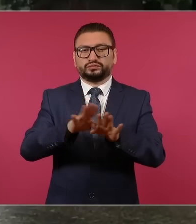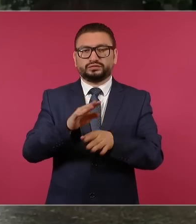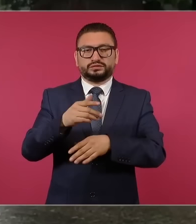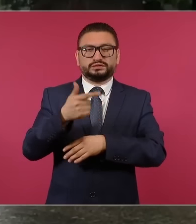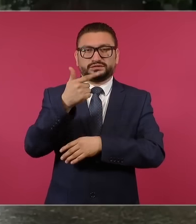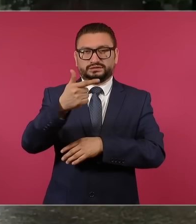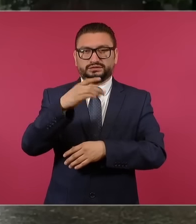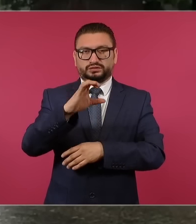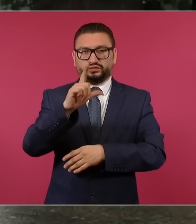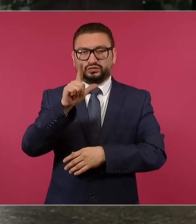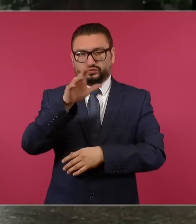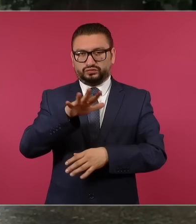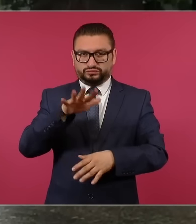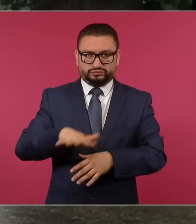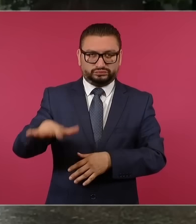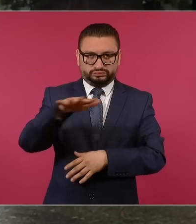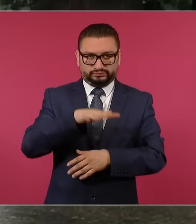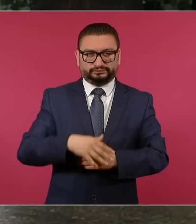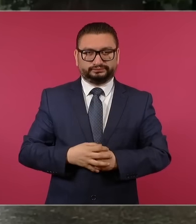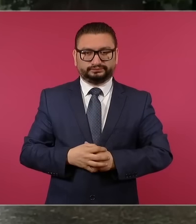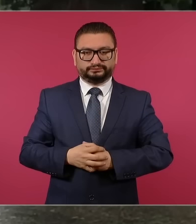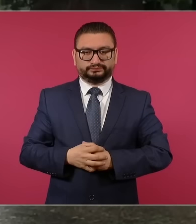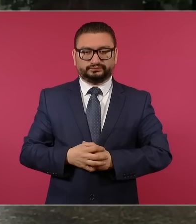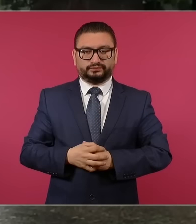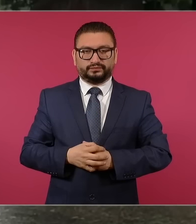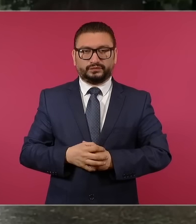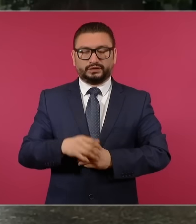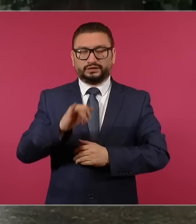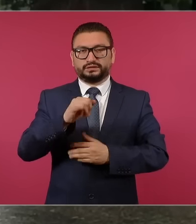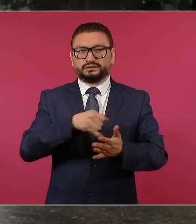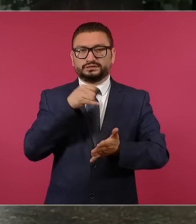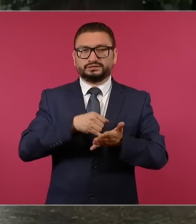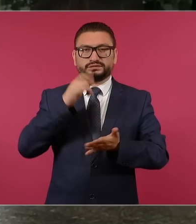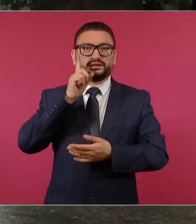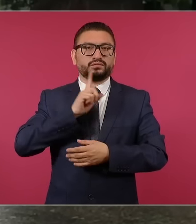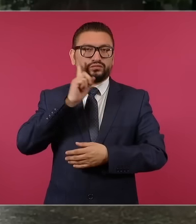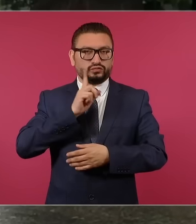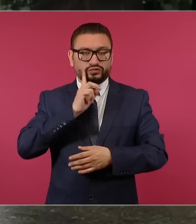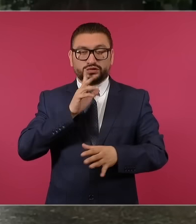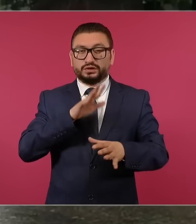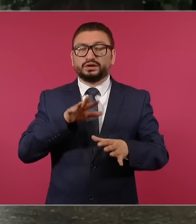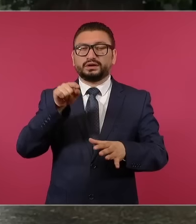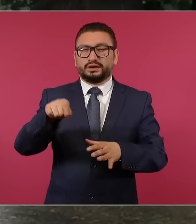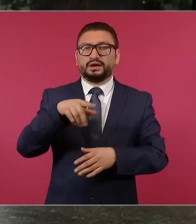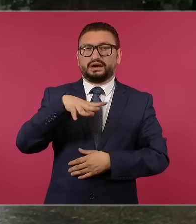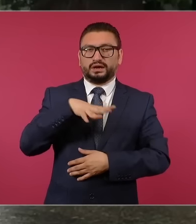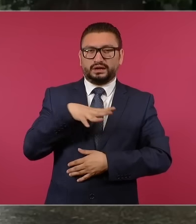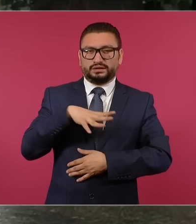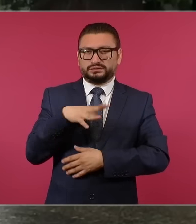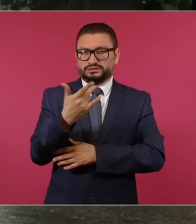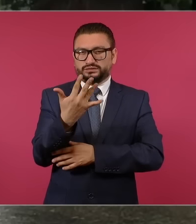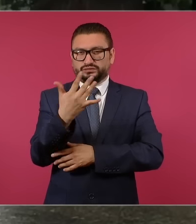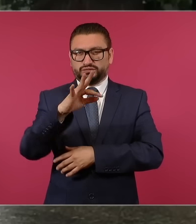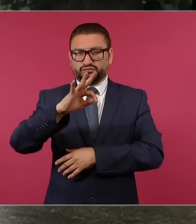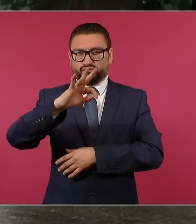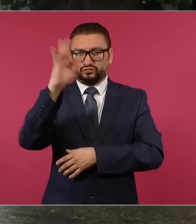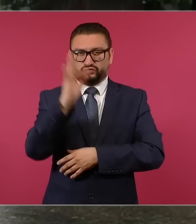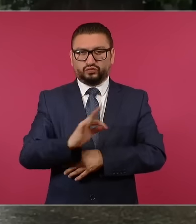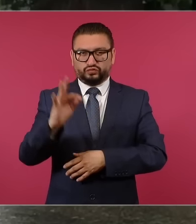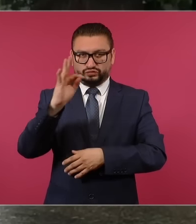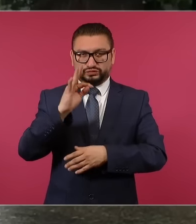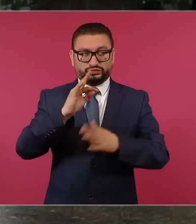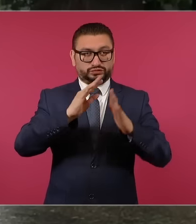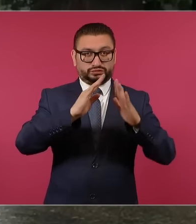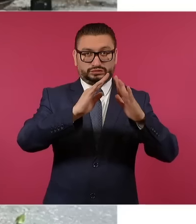colonias. En Isla Mujeres tenemos el 50% de